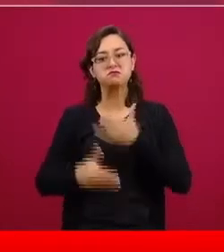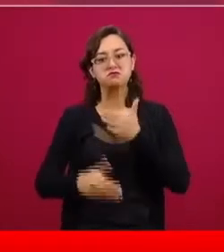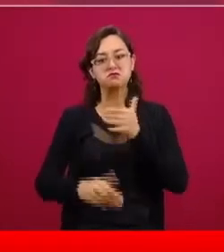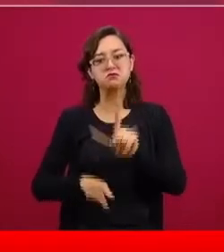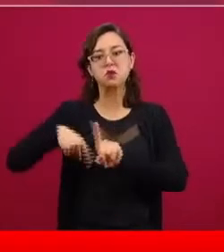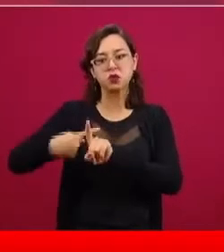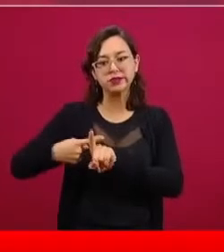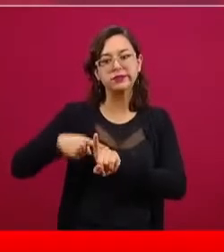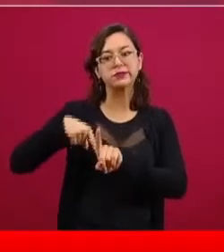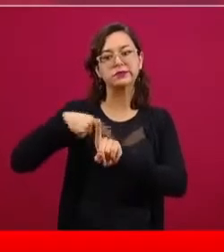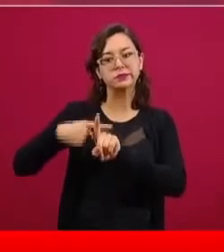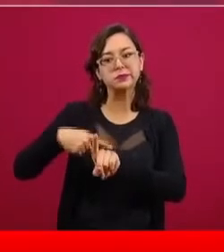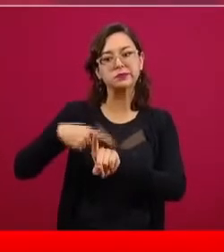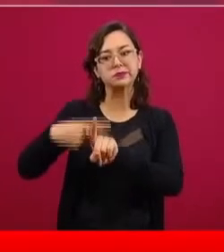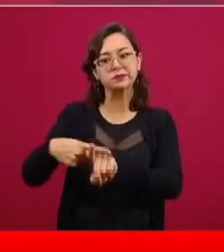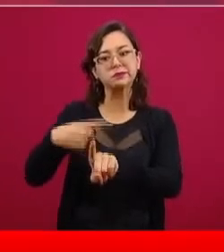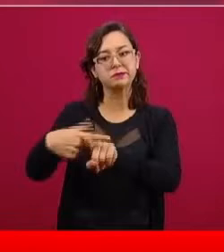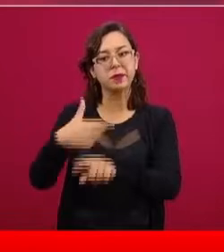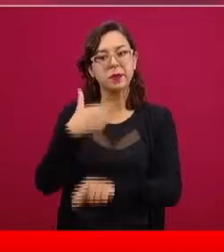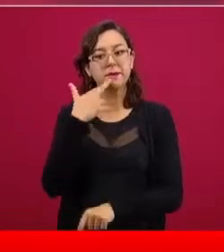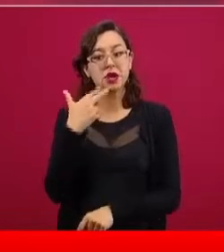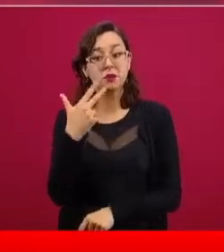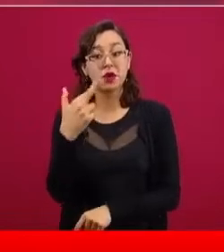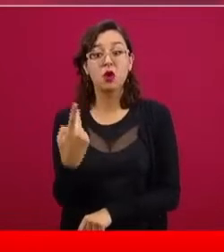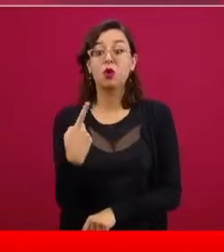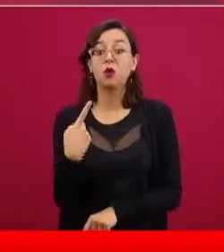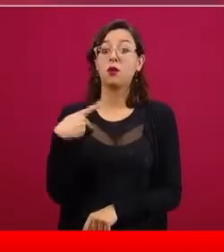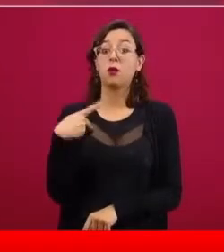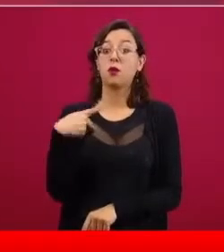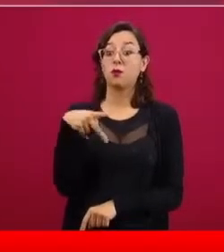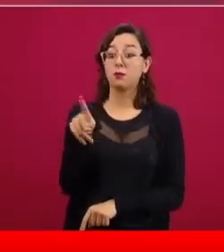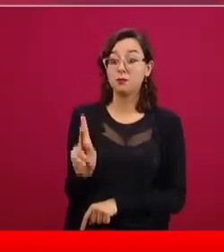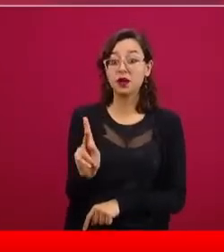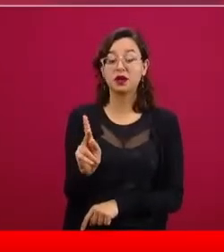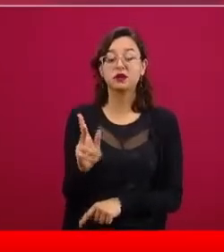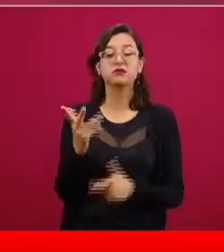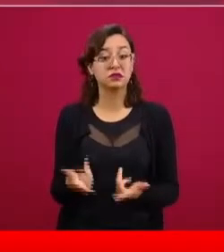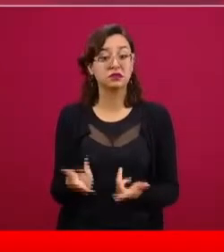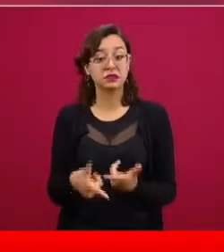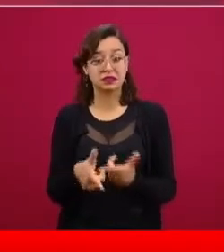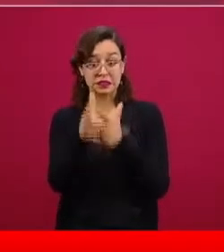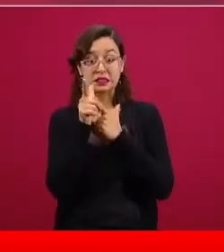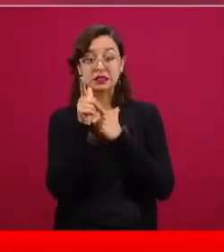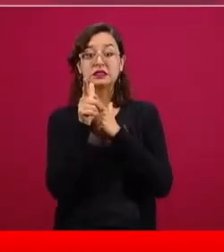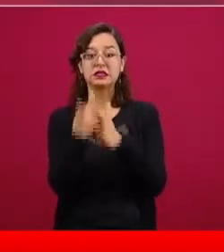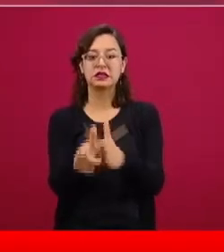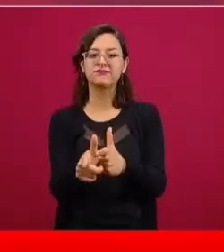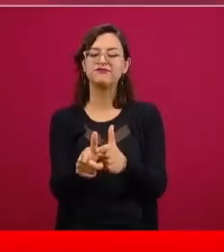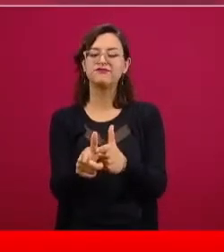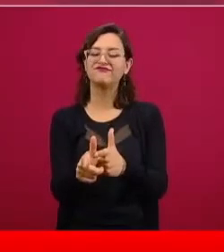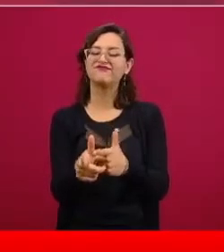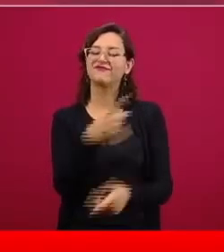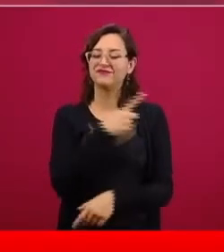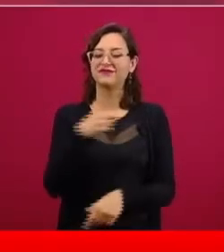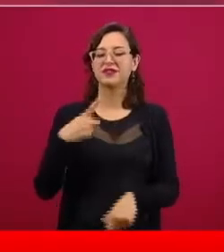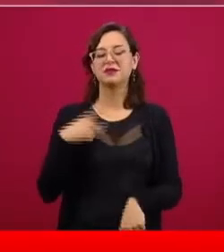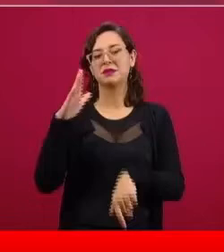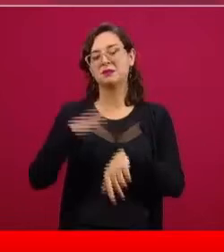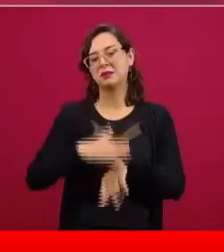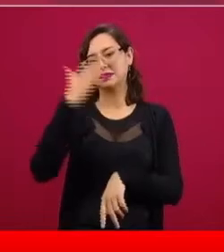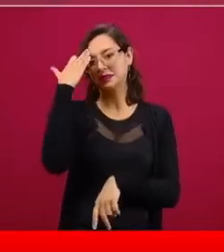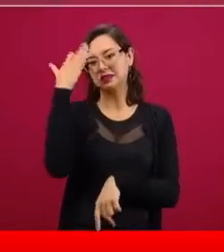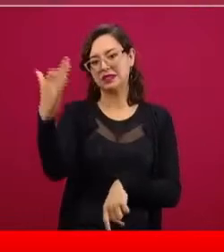que para que los efectos positivos se mantuvieran tendríamos que extender la jornada y por eso se